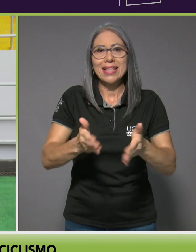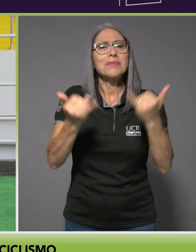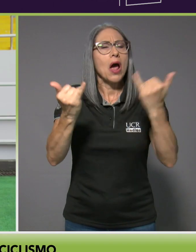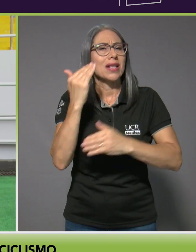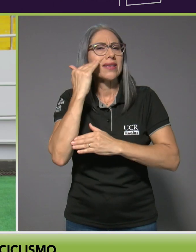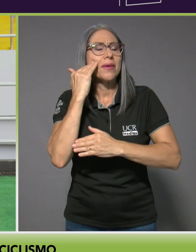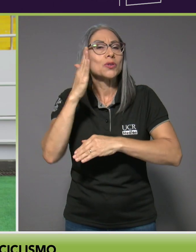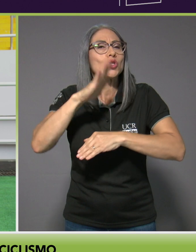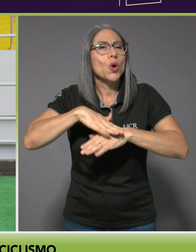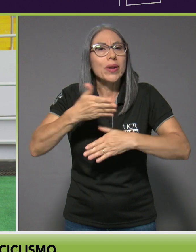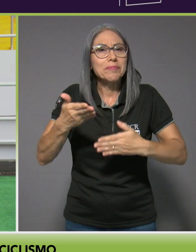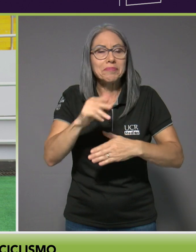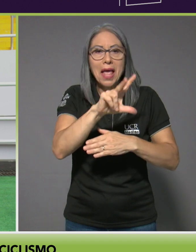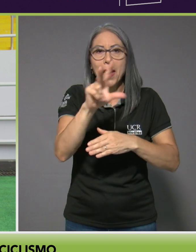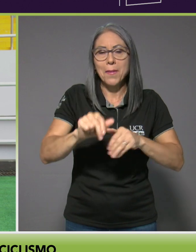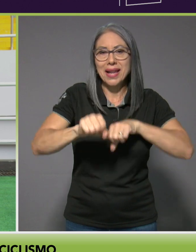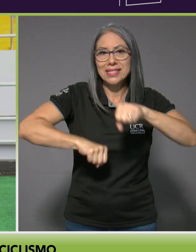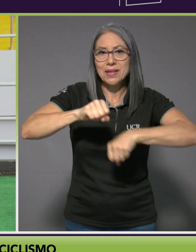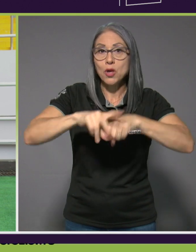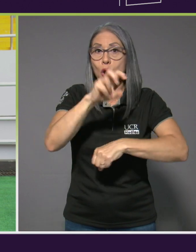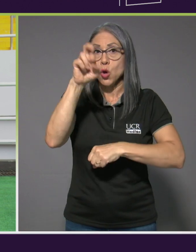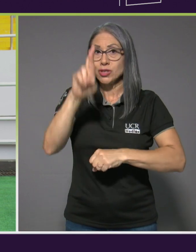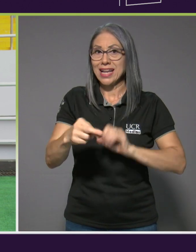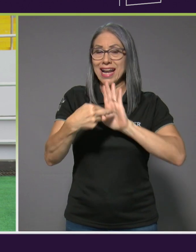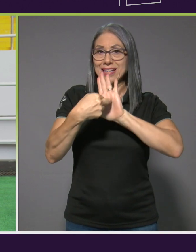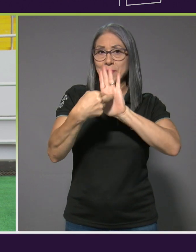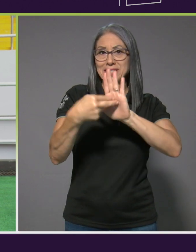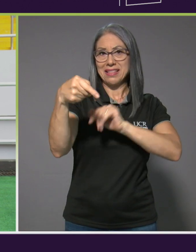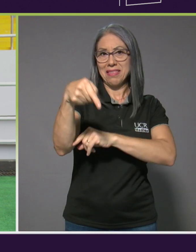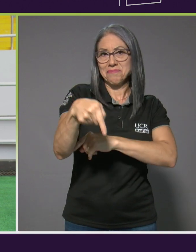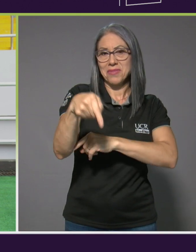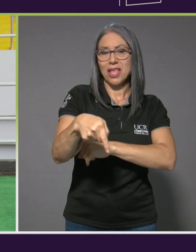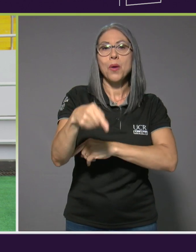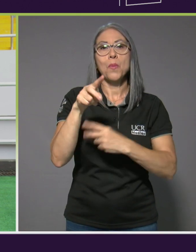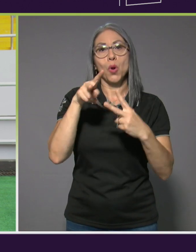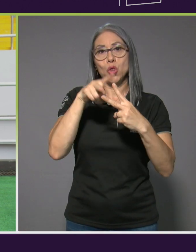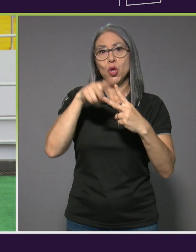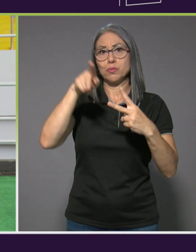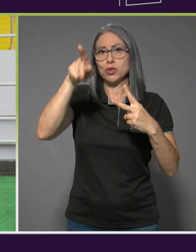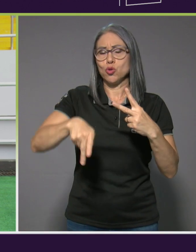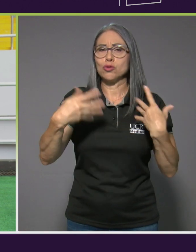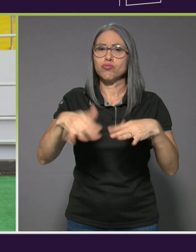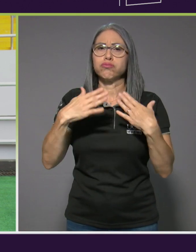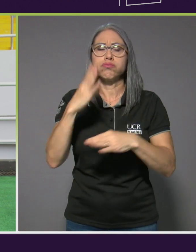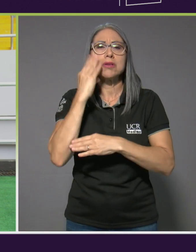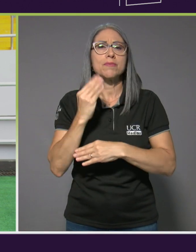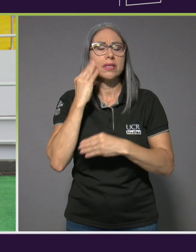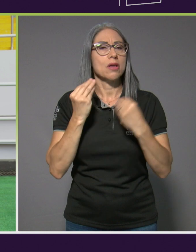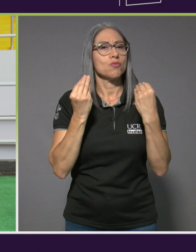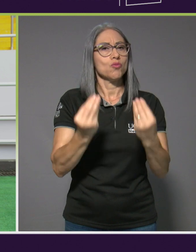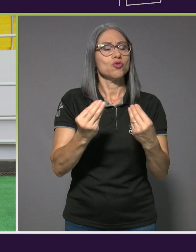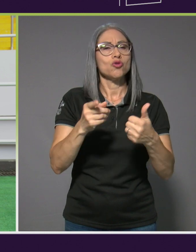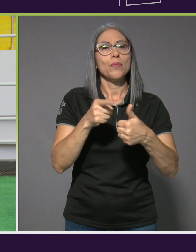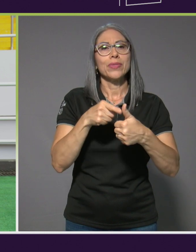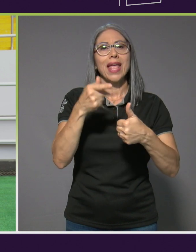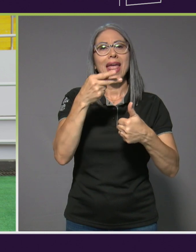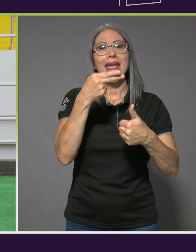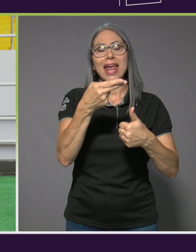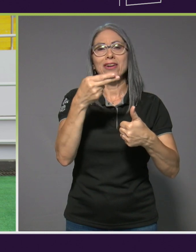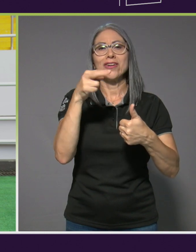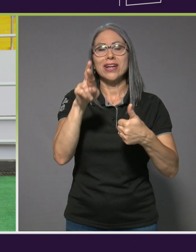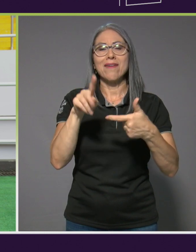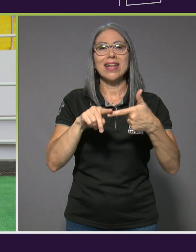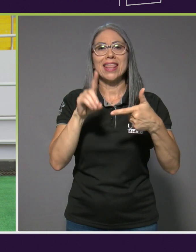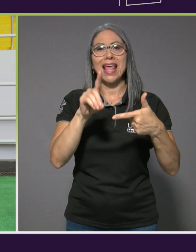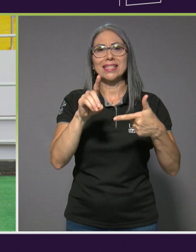el paraciclismo. Costa Rica será representada en esta disciplina por dos paraciclistas muy experimentados. Se trata de Henry Rabe y Dax